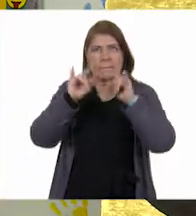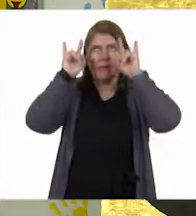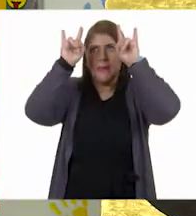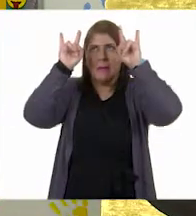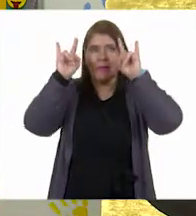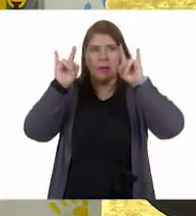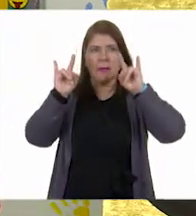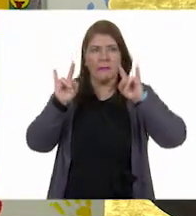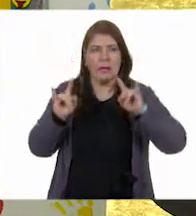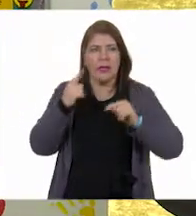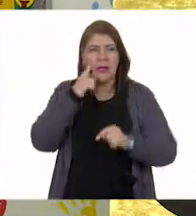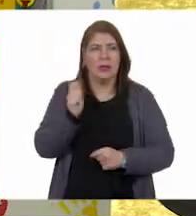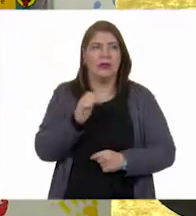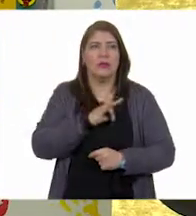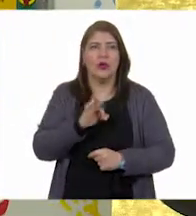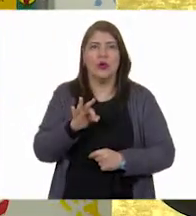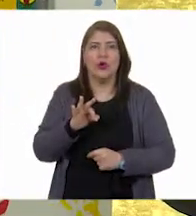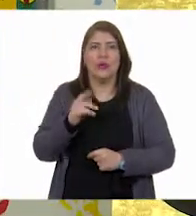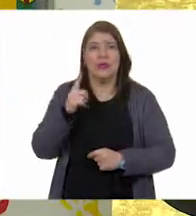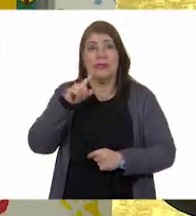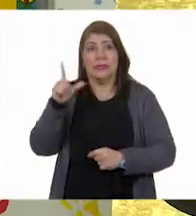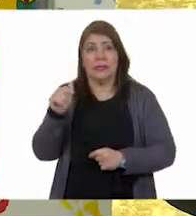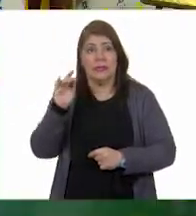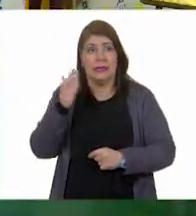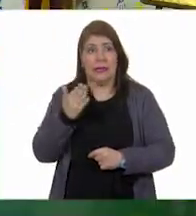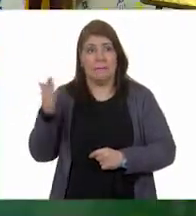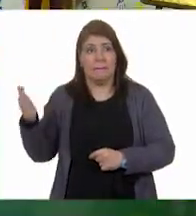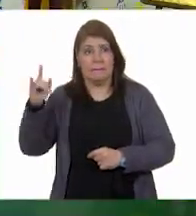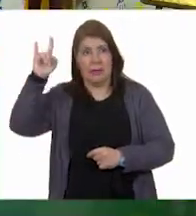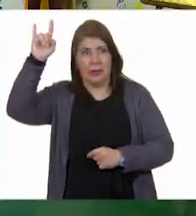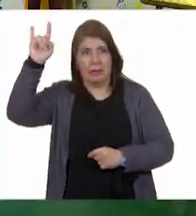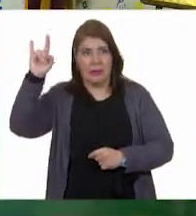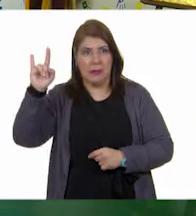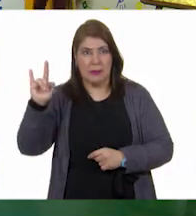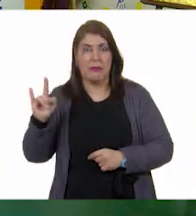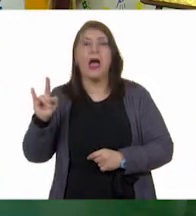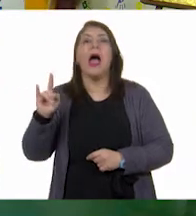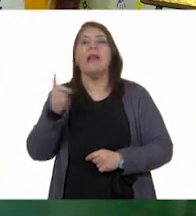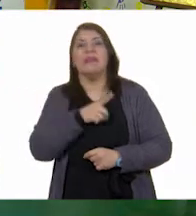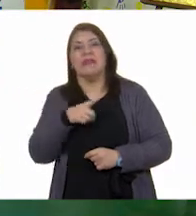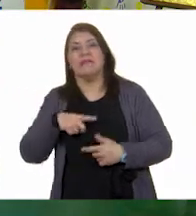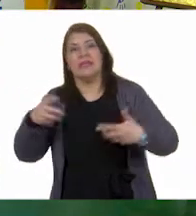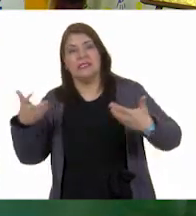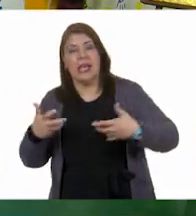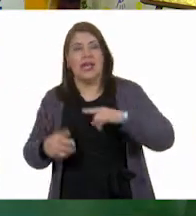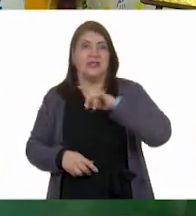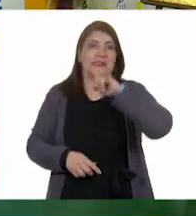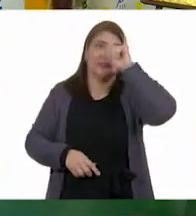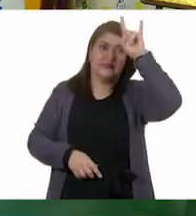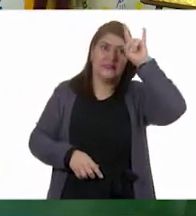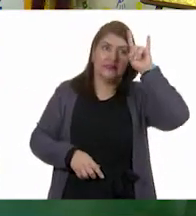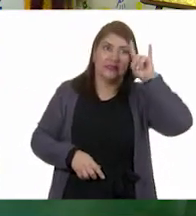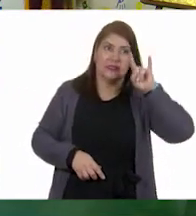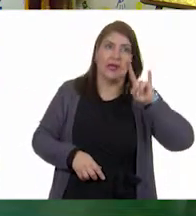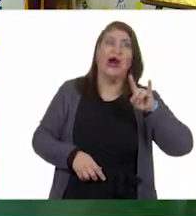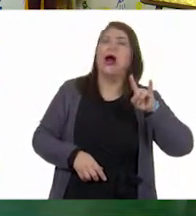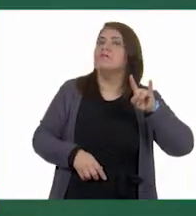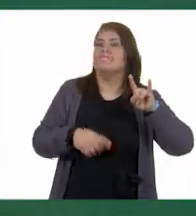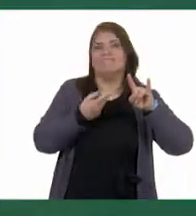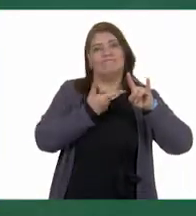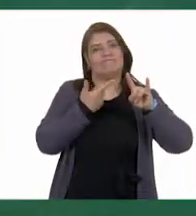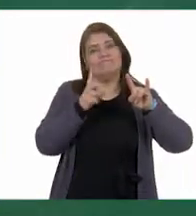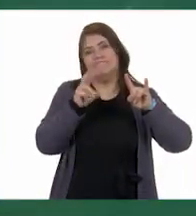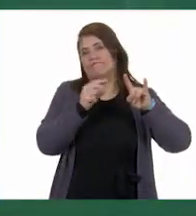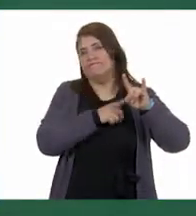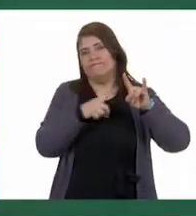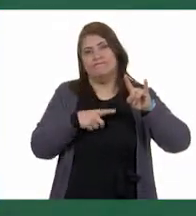Por ejemplo, en el lado izquierdo ya vimos lo que se debería de hacer. Y en nuestro lado derecho, lo que no se debe